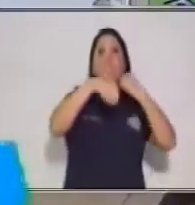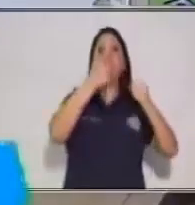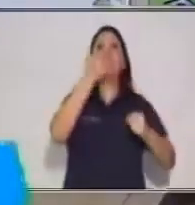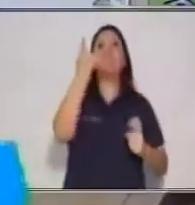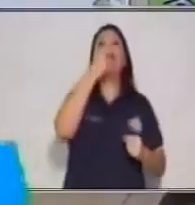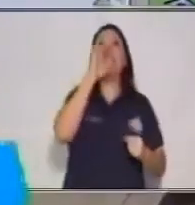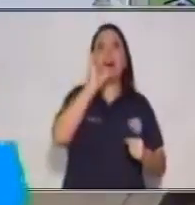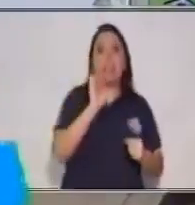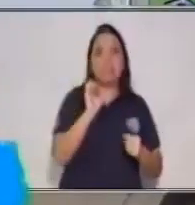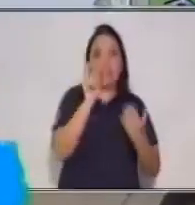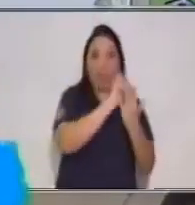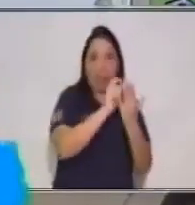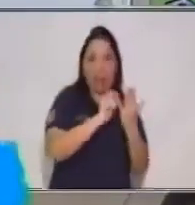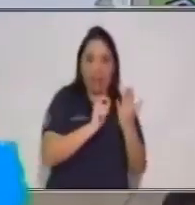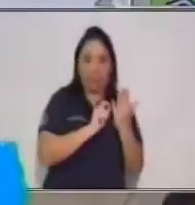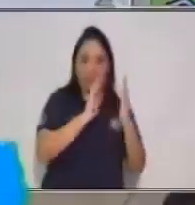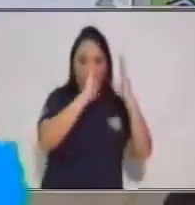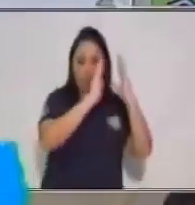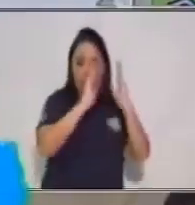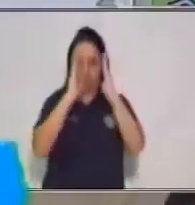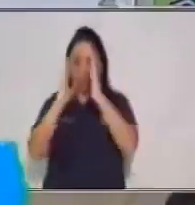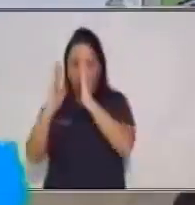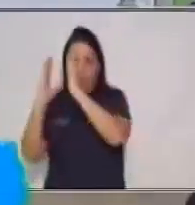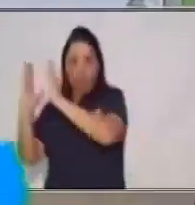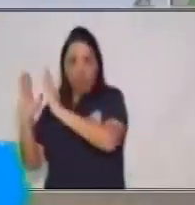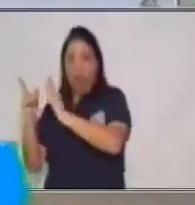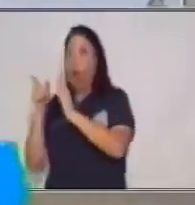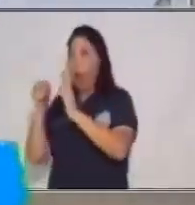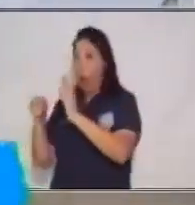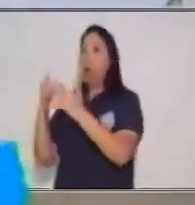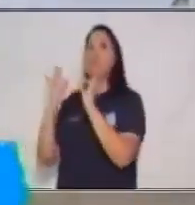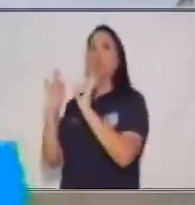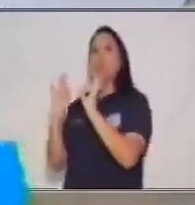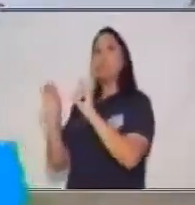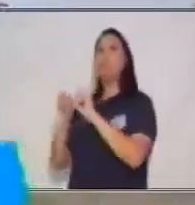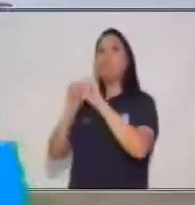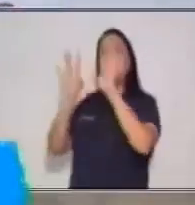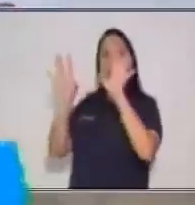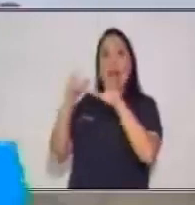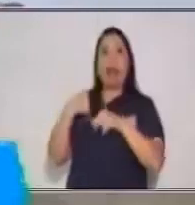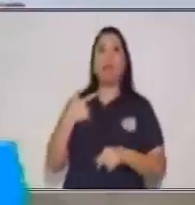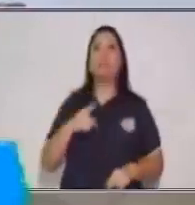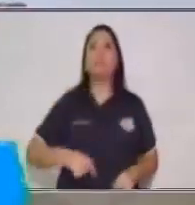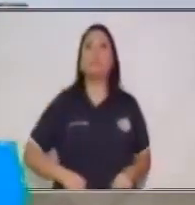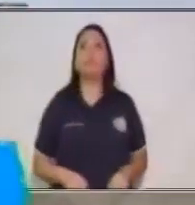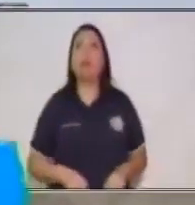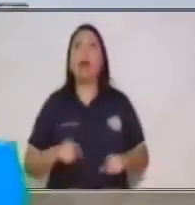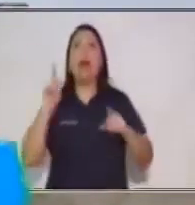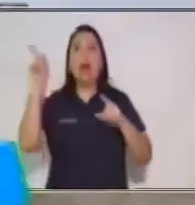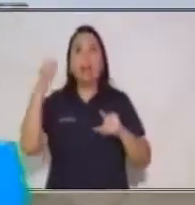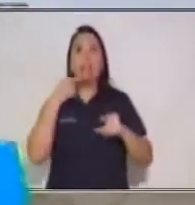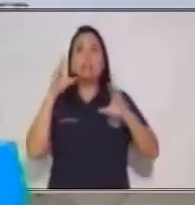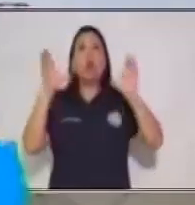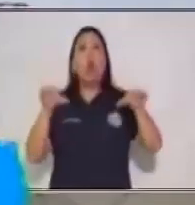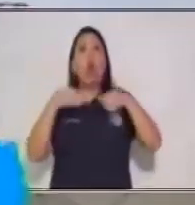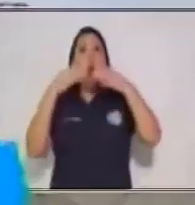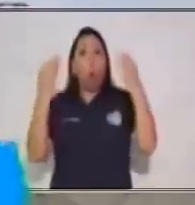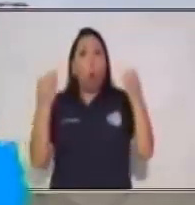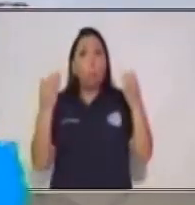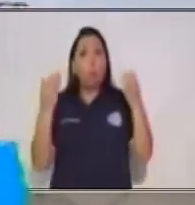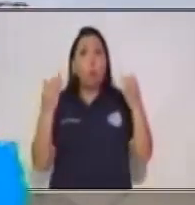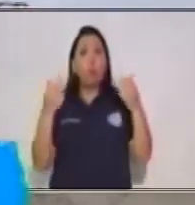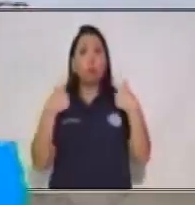que sea una redacción efectiva. Y en este sentido, entonces, vamos a trabajarlo a partir de ¿Cómo hago yo mi portafolio?